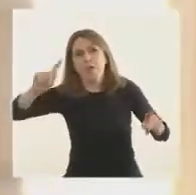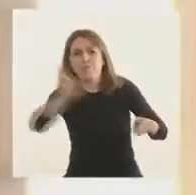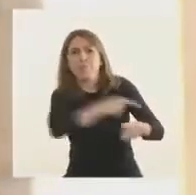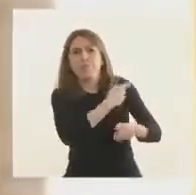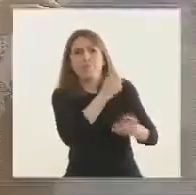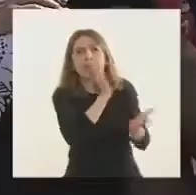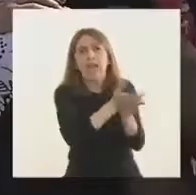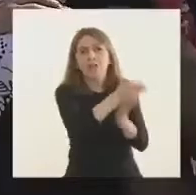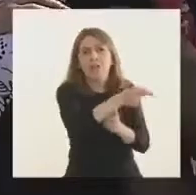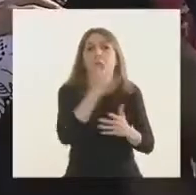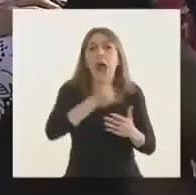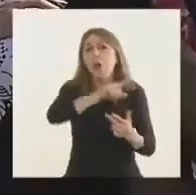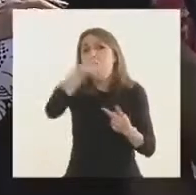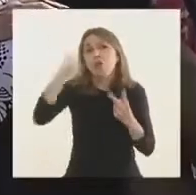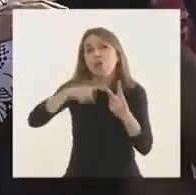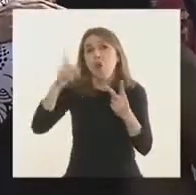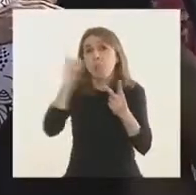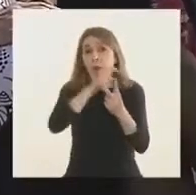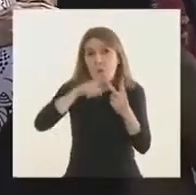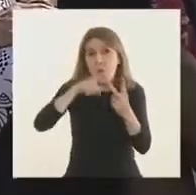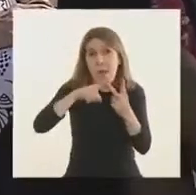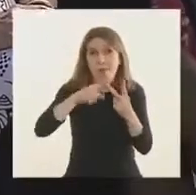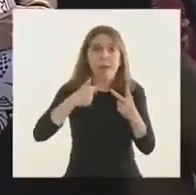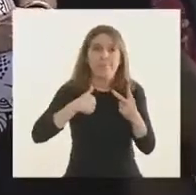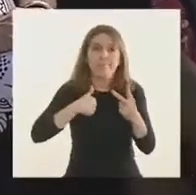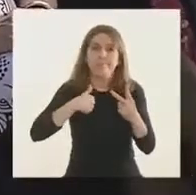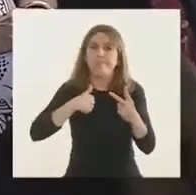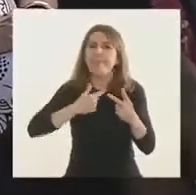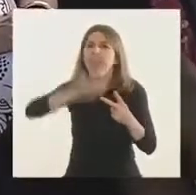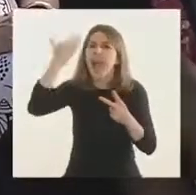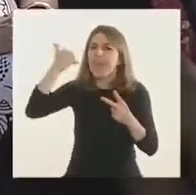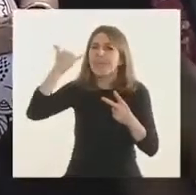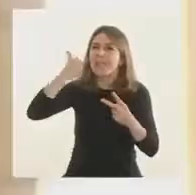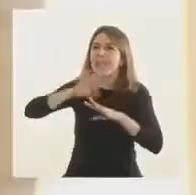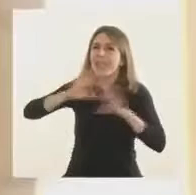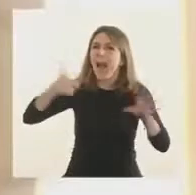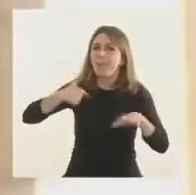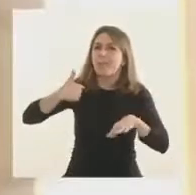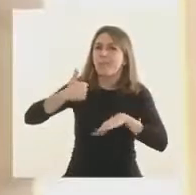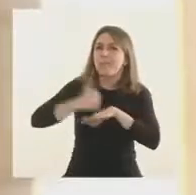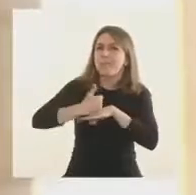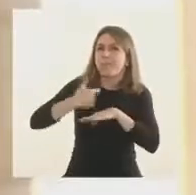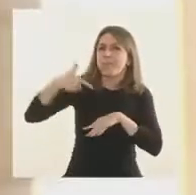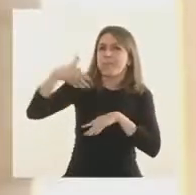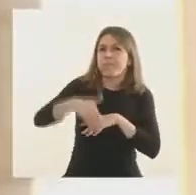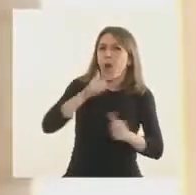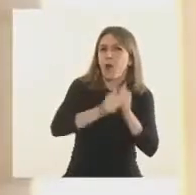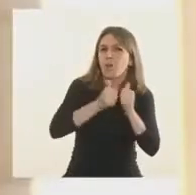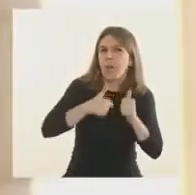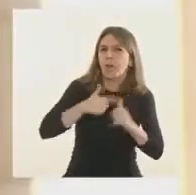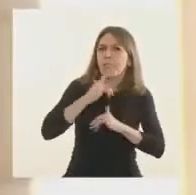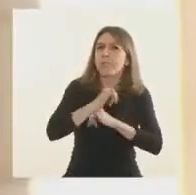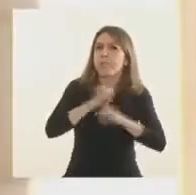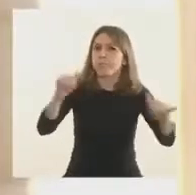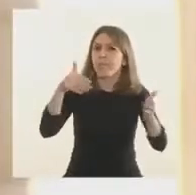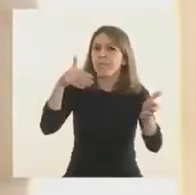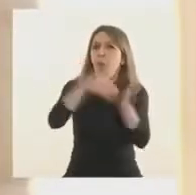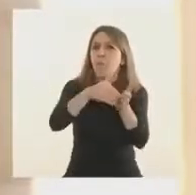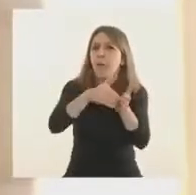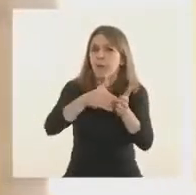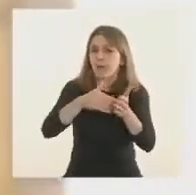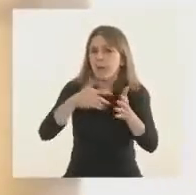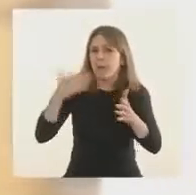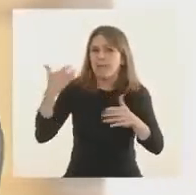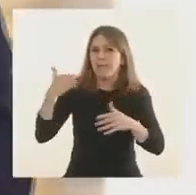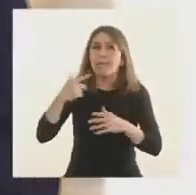Hay un segundo problema que yo me comprometí la última vez que estuve en Rosario a trabajar con los rosarinos, que es el problema